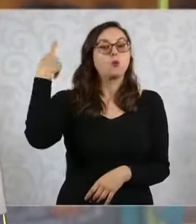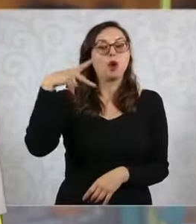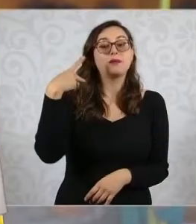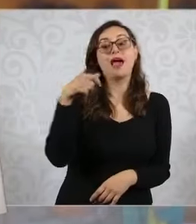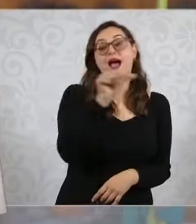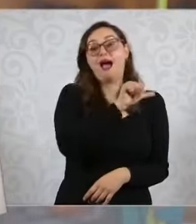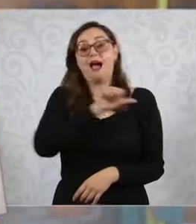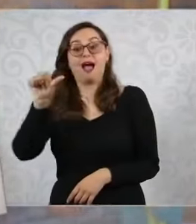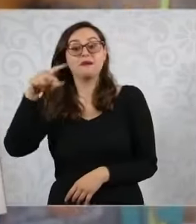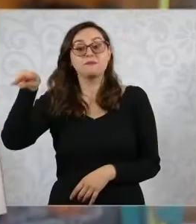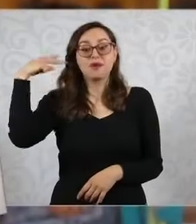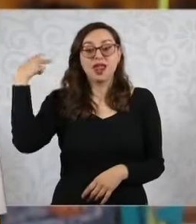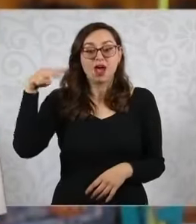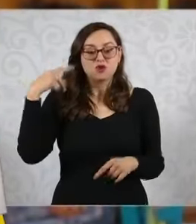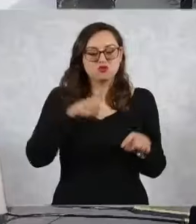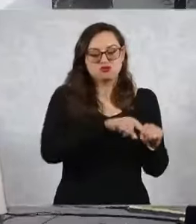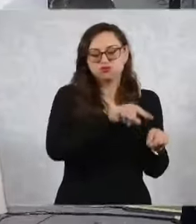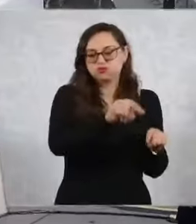de Pasajeros.